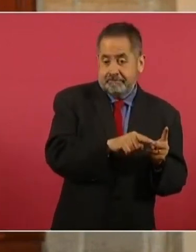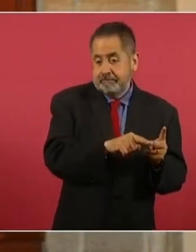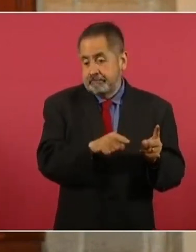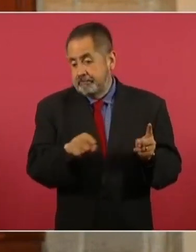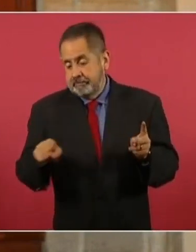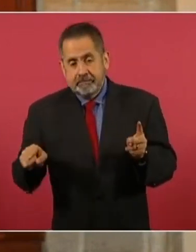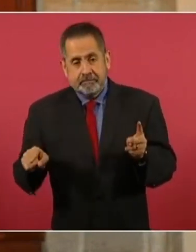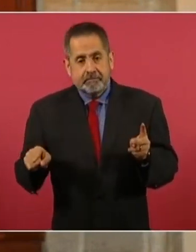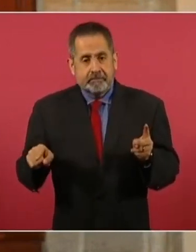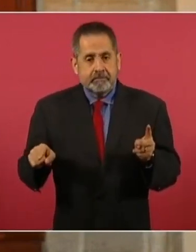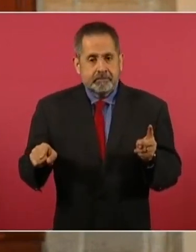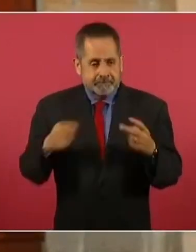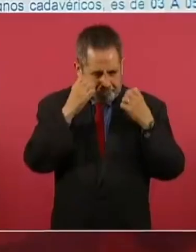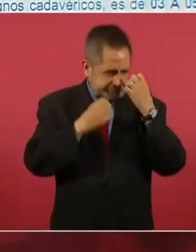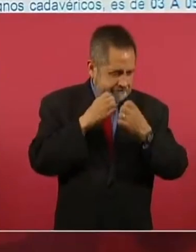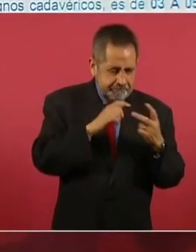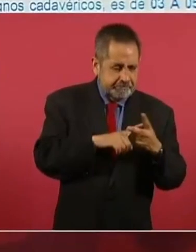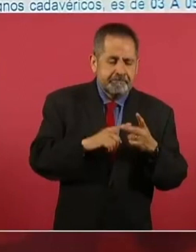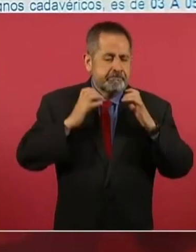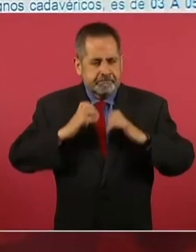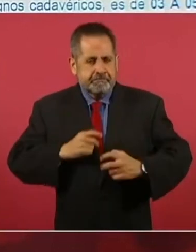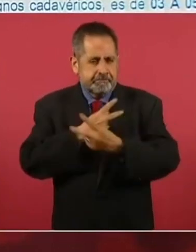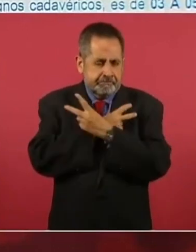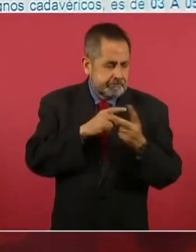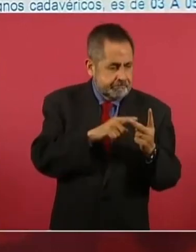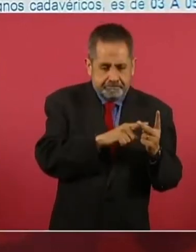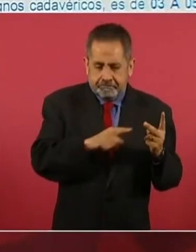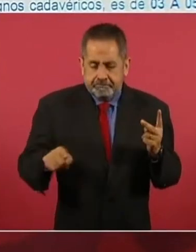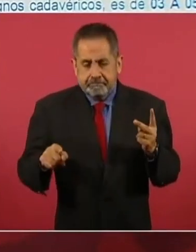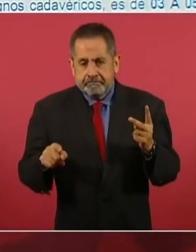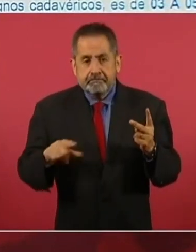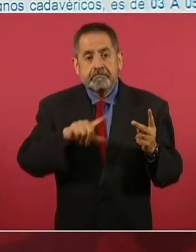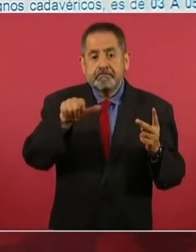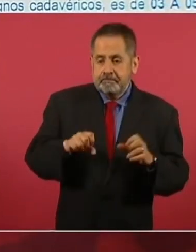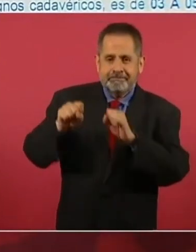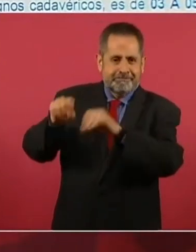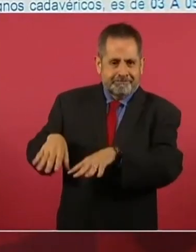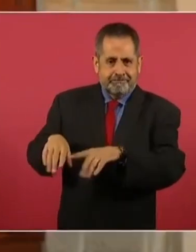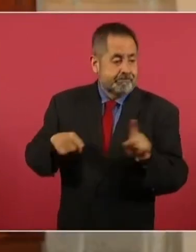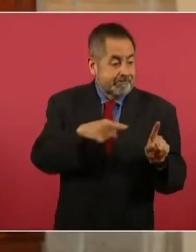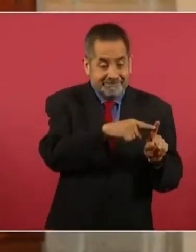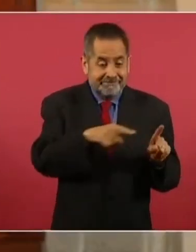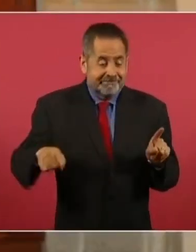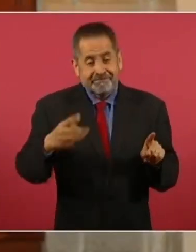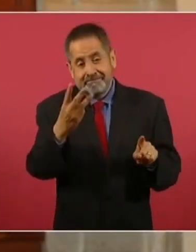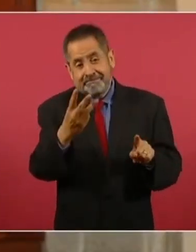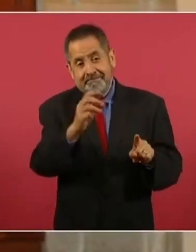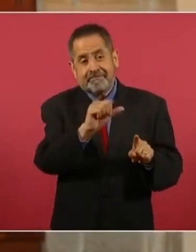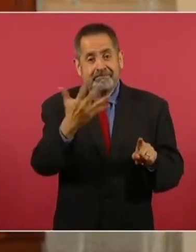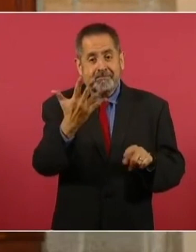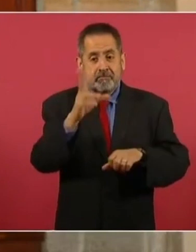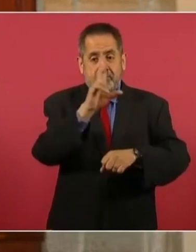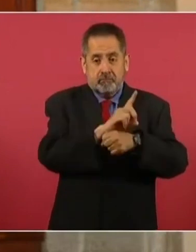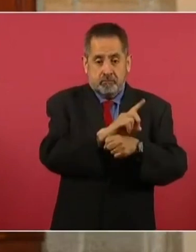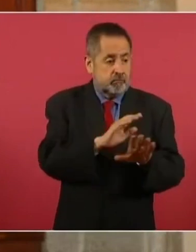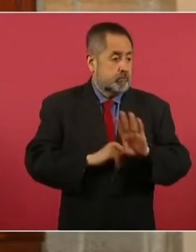macros copicos y signos cadavéricos es de tres a cinco días a partir de la localización de la víctima que